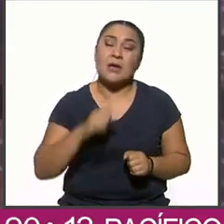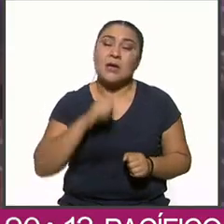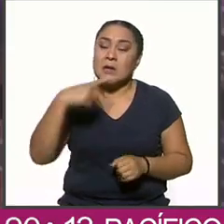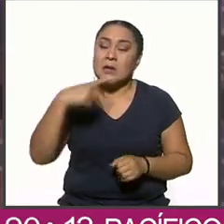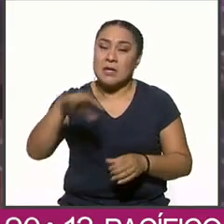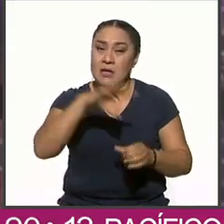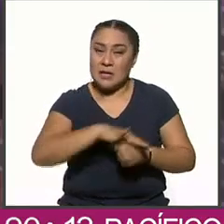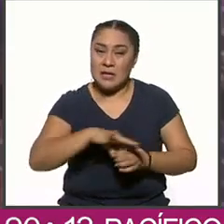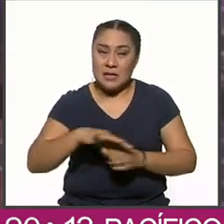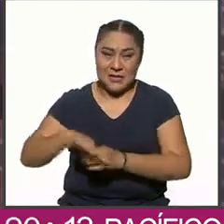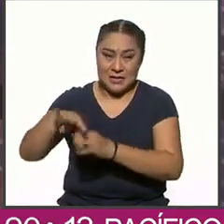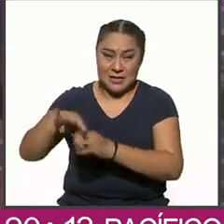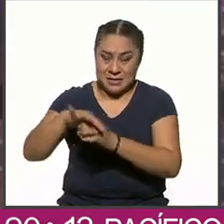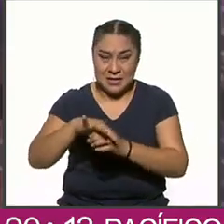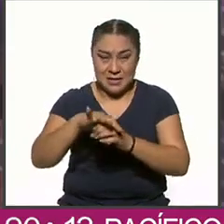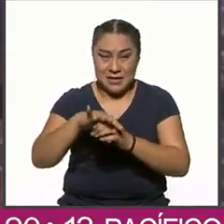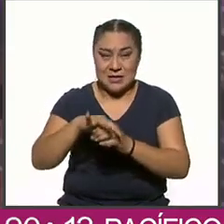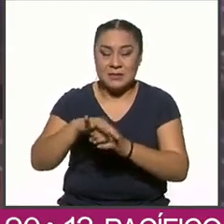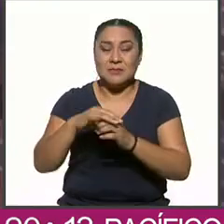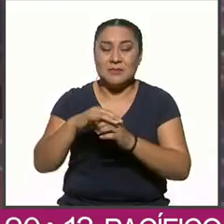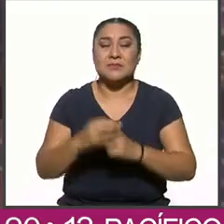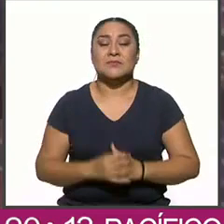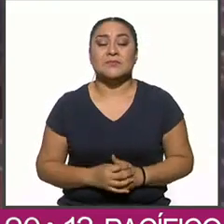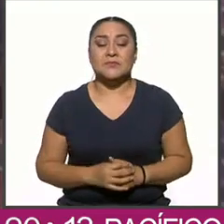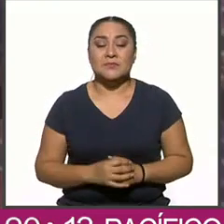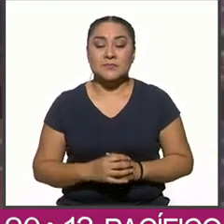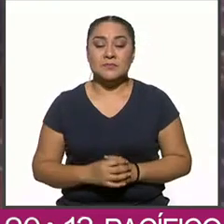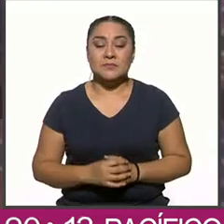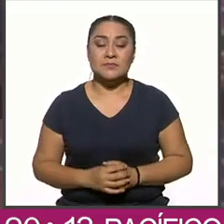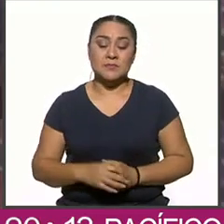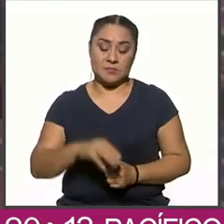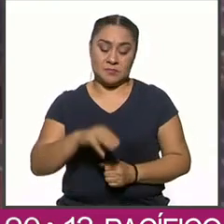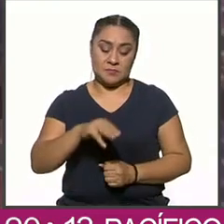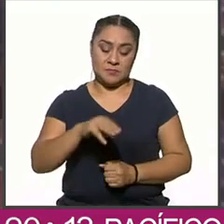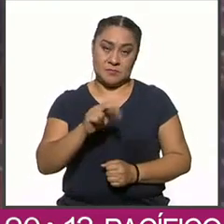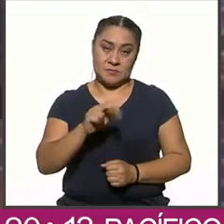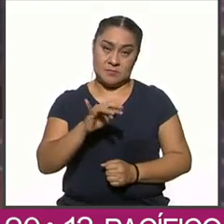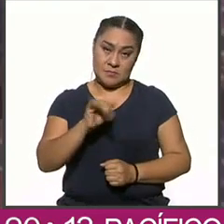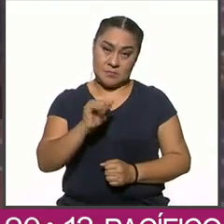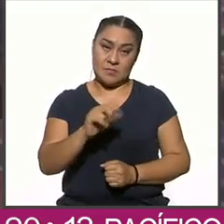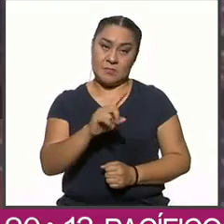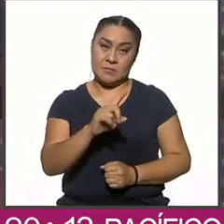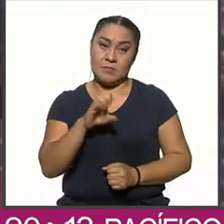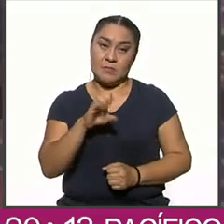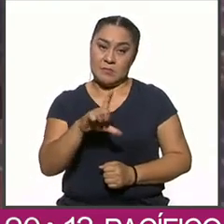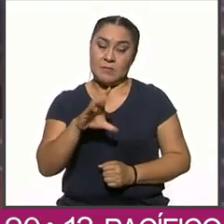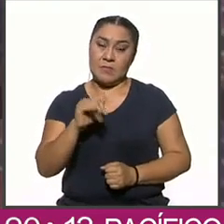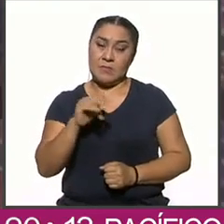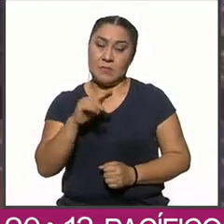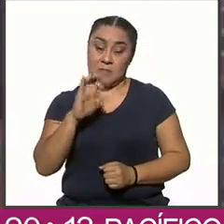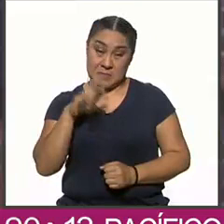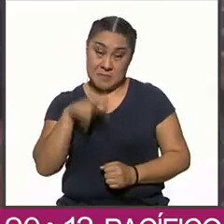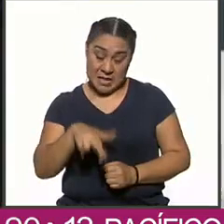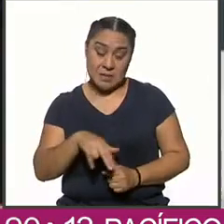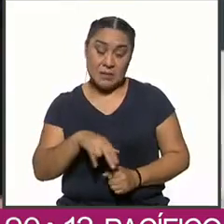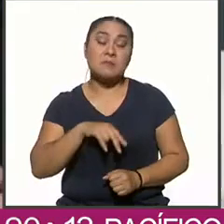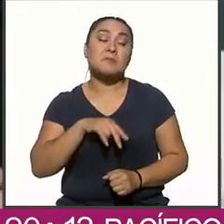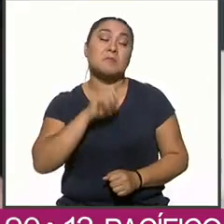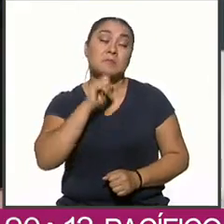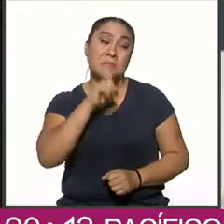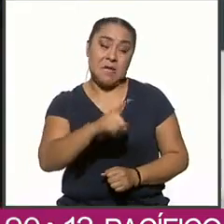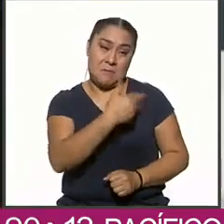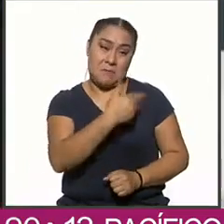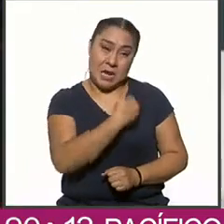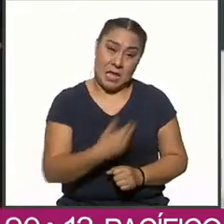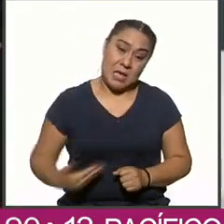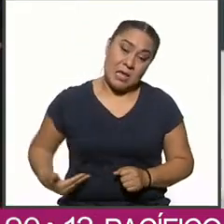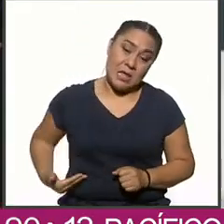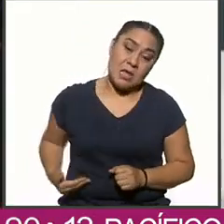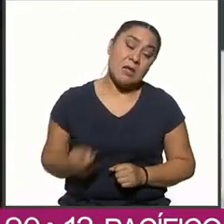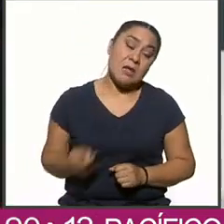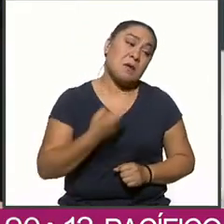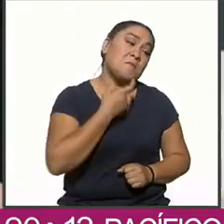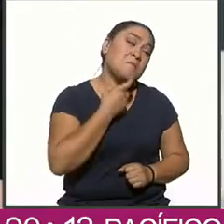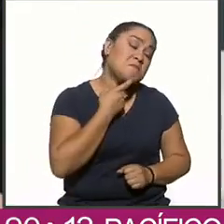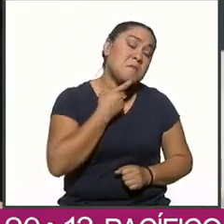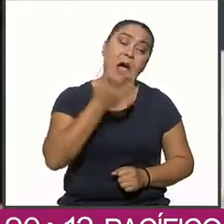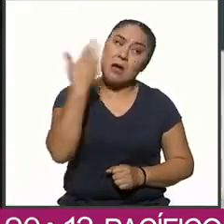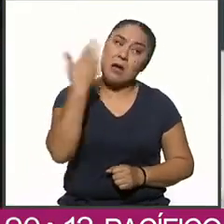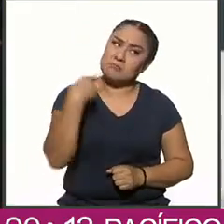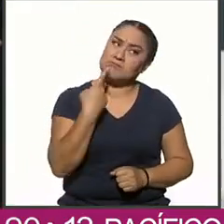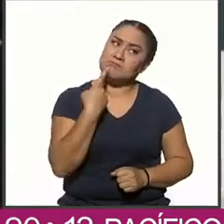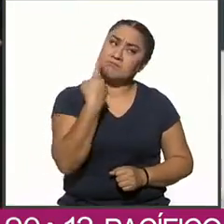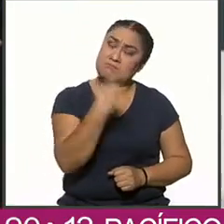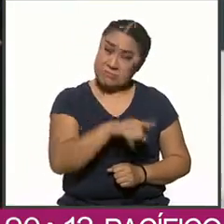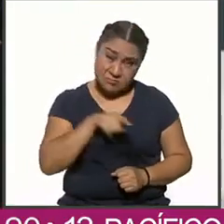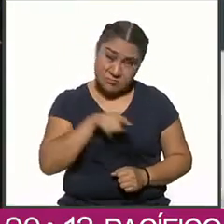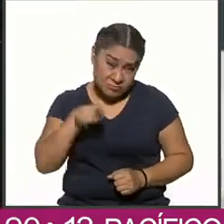del Poder Judicial de la Federación, María del Carmen Alaniz, a quien el presidente López Obrador acusó de